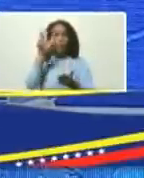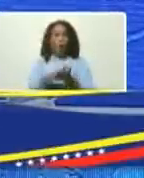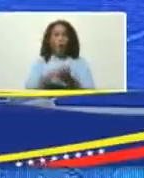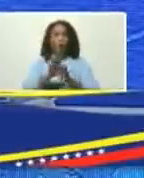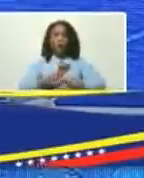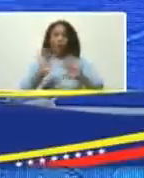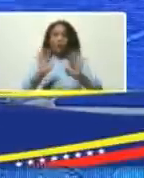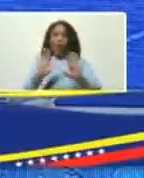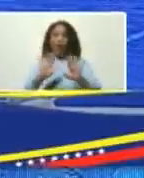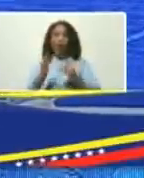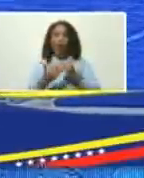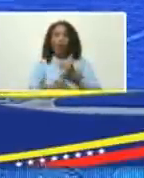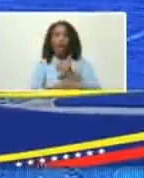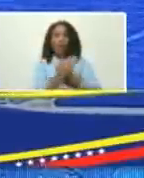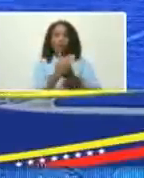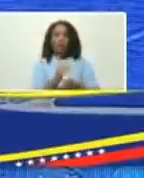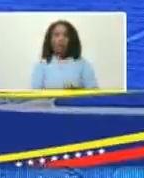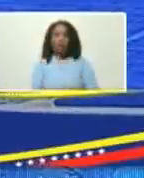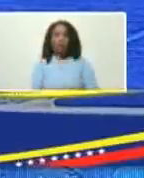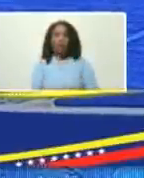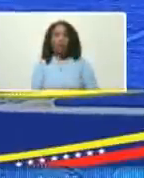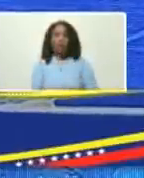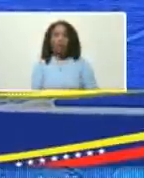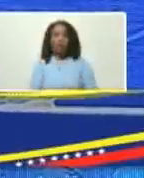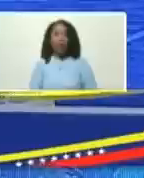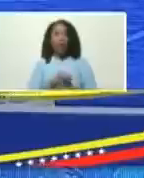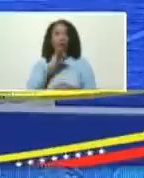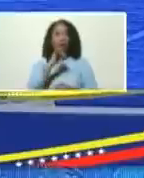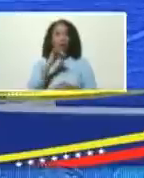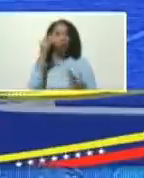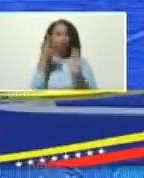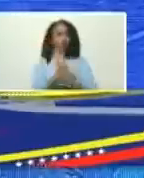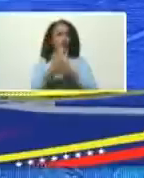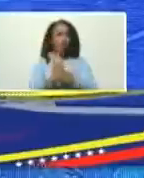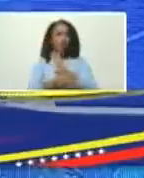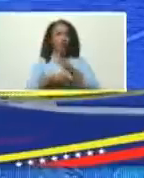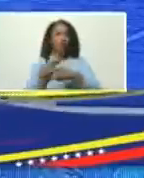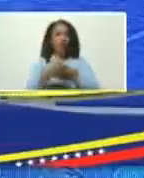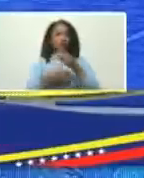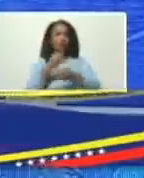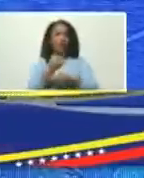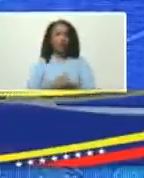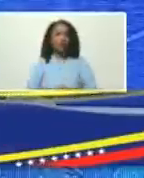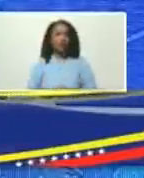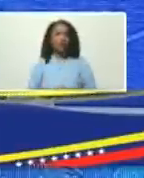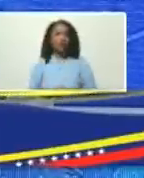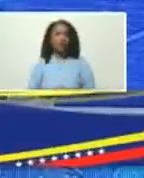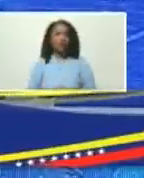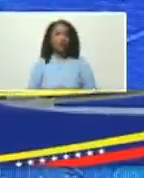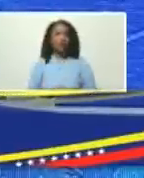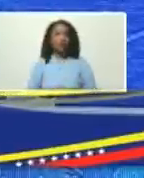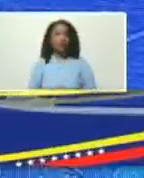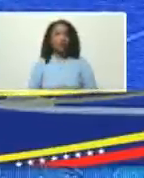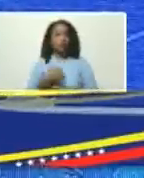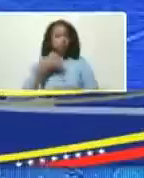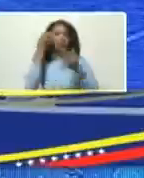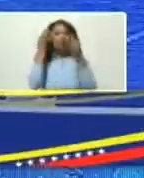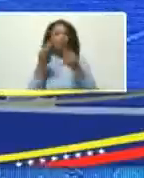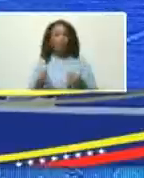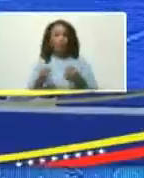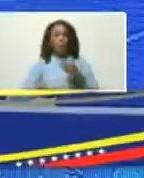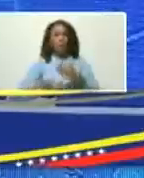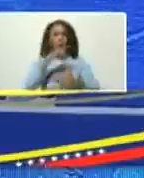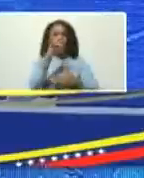y avanzado en los detalles de lo que va a ser estoy seguro el